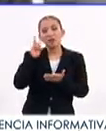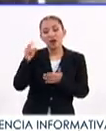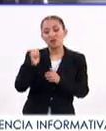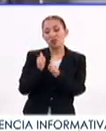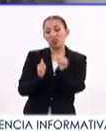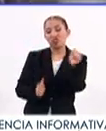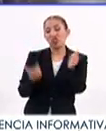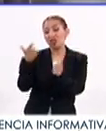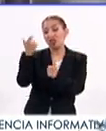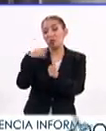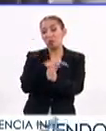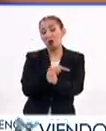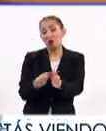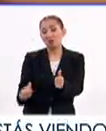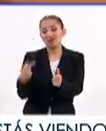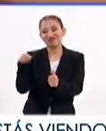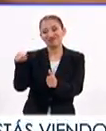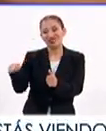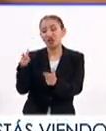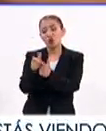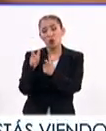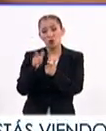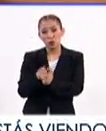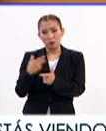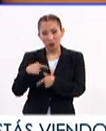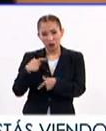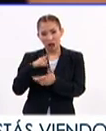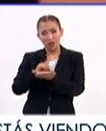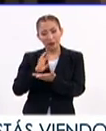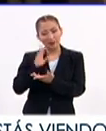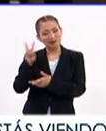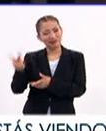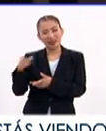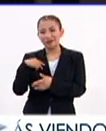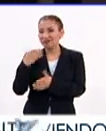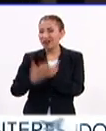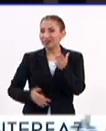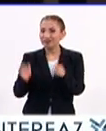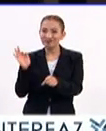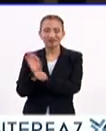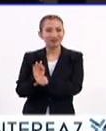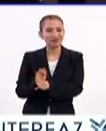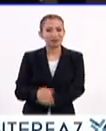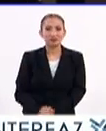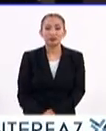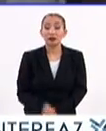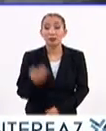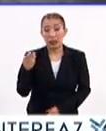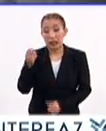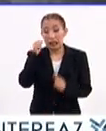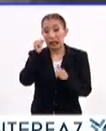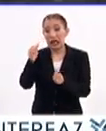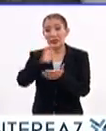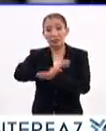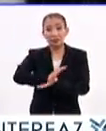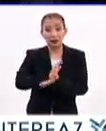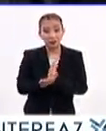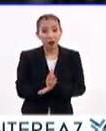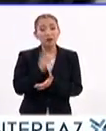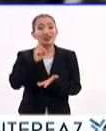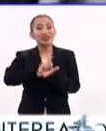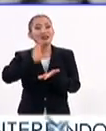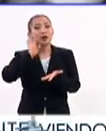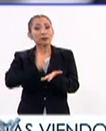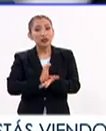grandes brechas socioeconómicas que colocan a este grupo de la población en una condición de vulnerabilidad social. Para atender la discriminación por